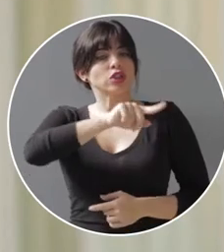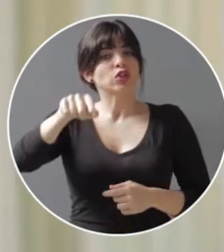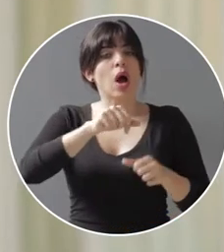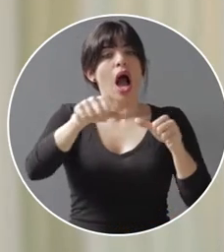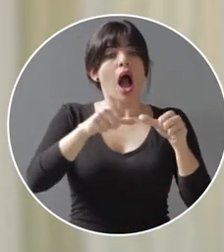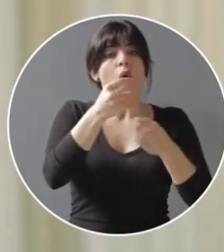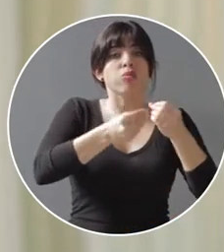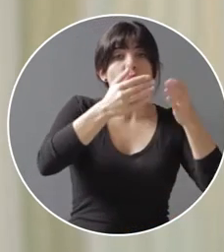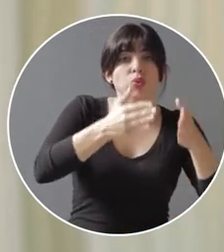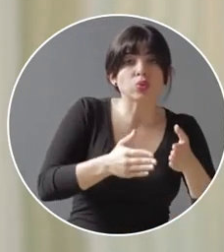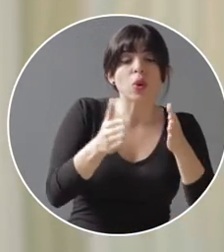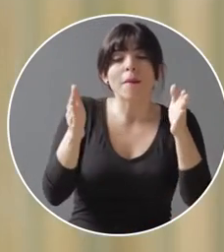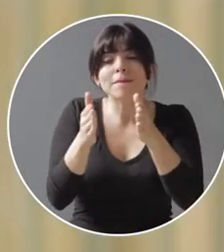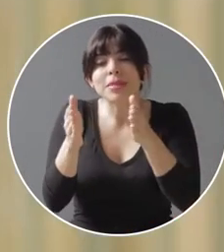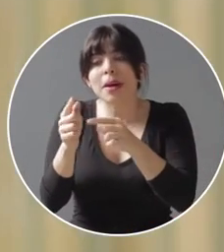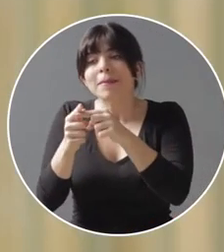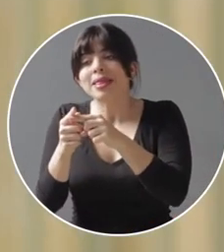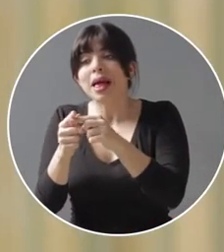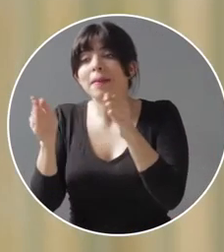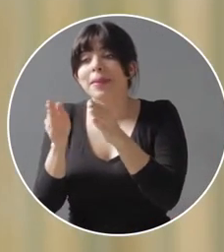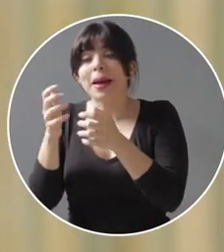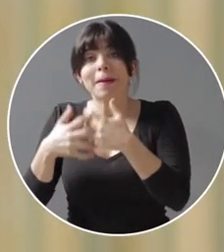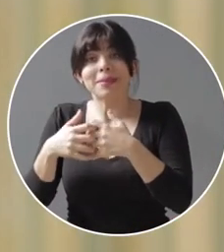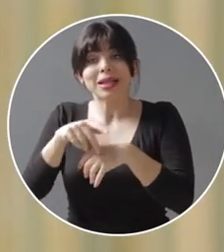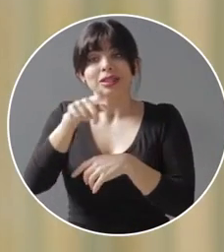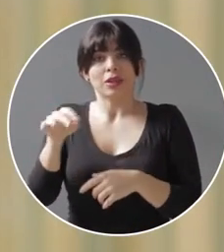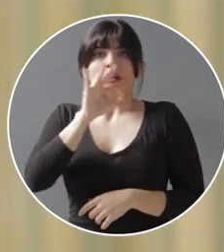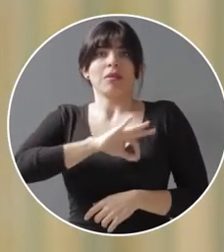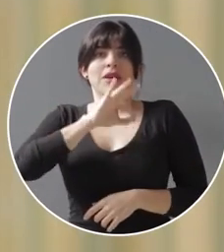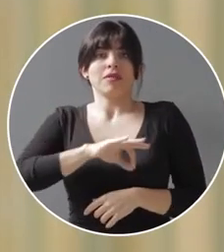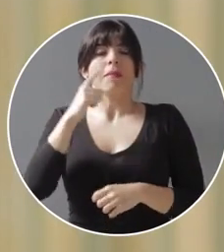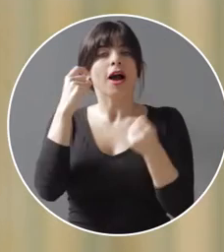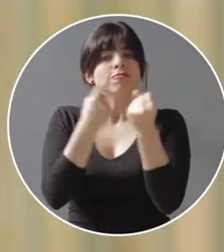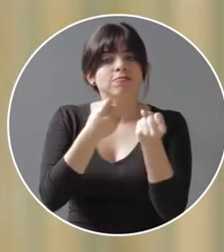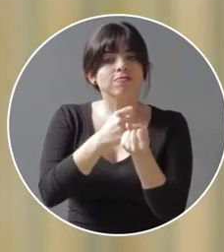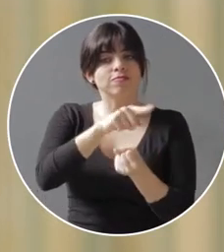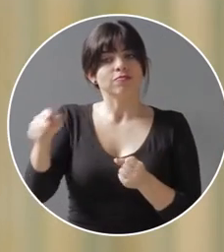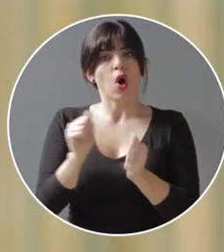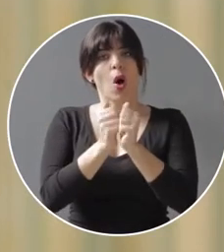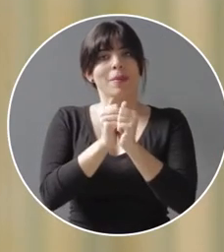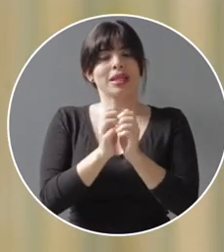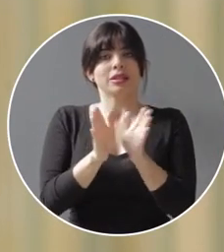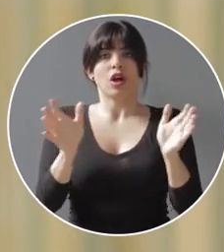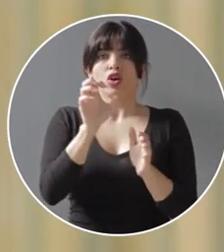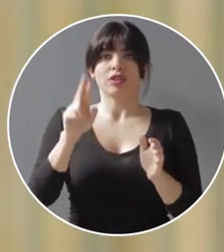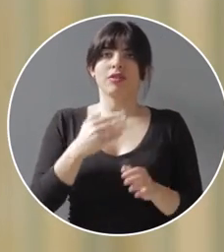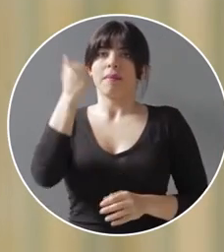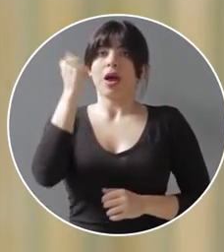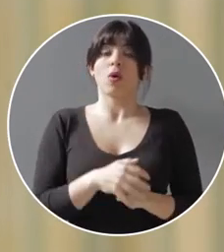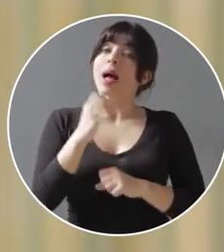sectores productivos, a micro, medianas y pequeñas empresas, favoreciendo la competitividad de Costa Rica.